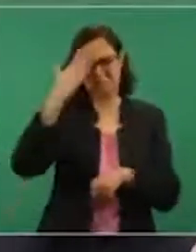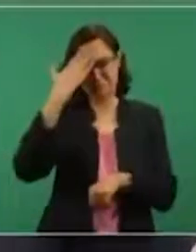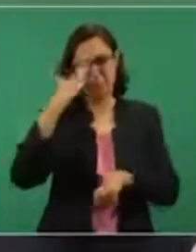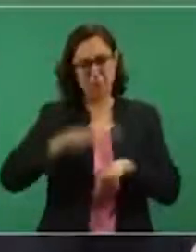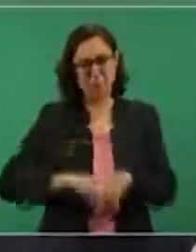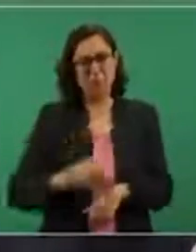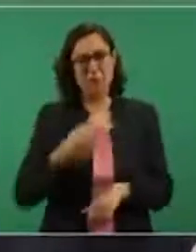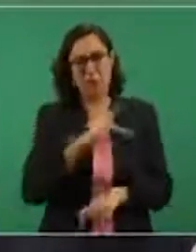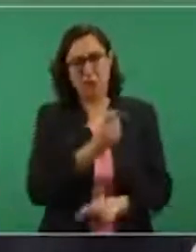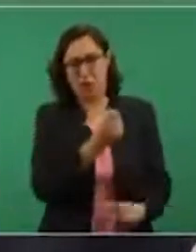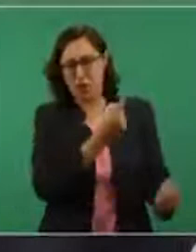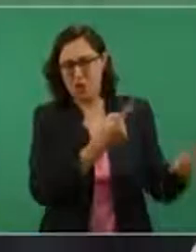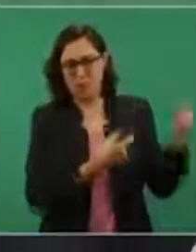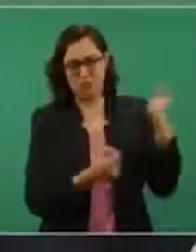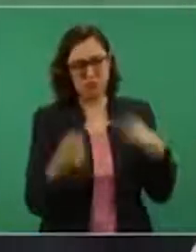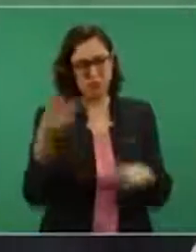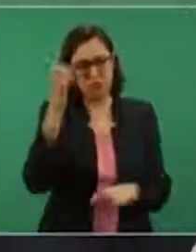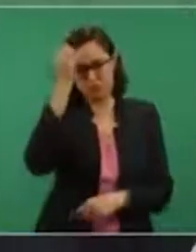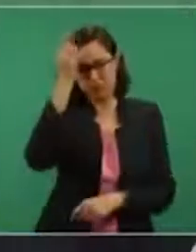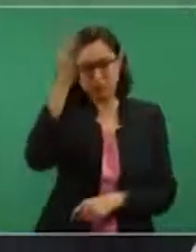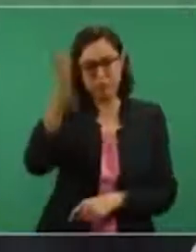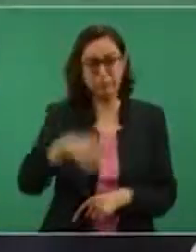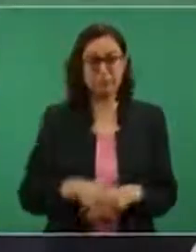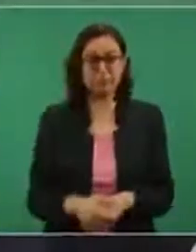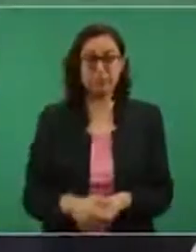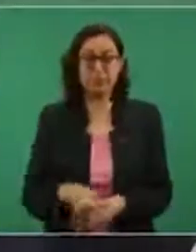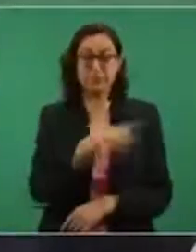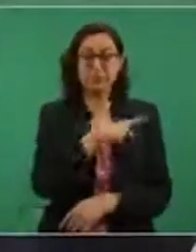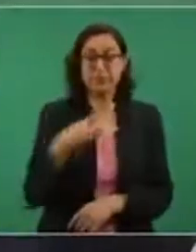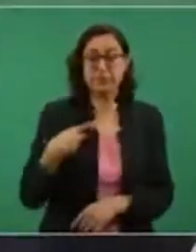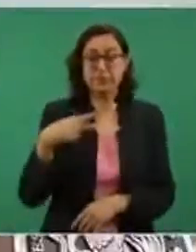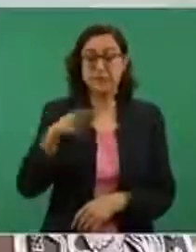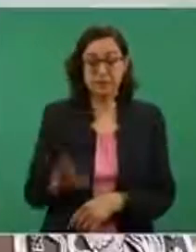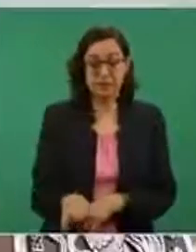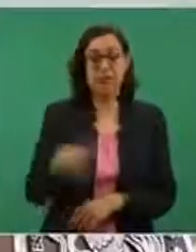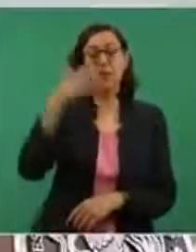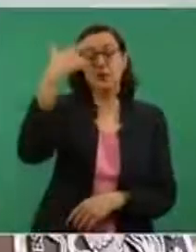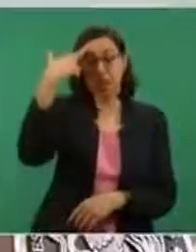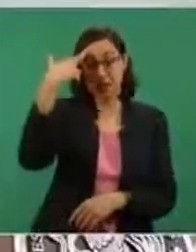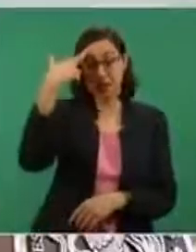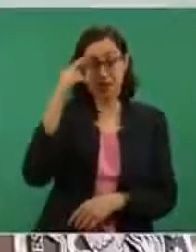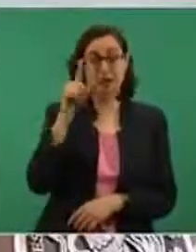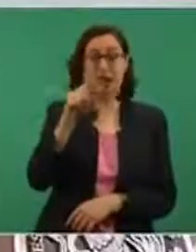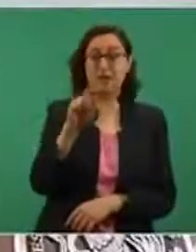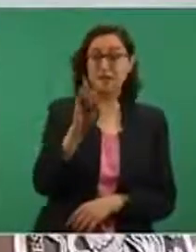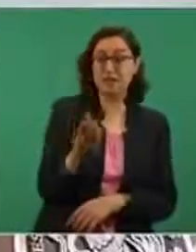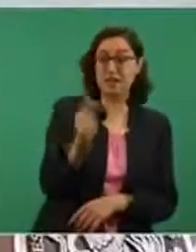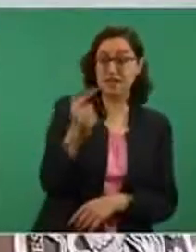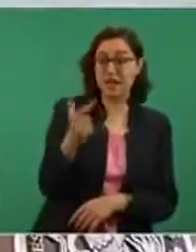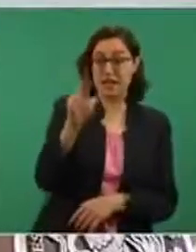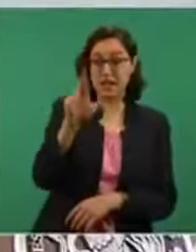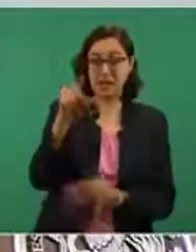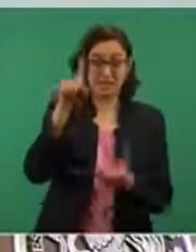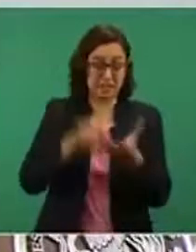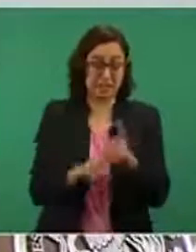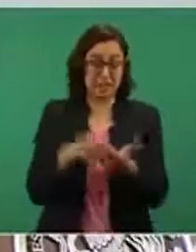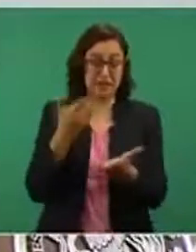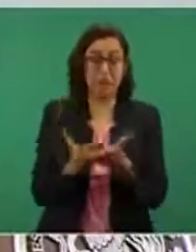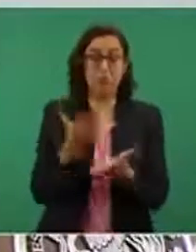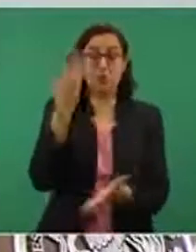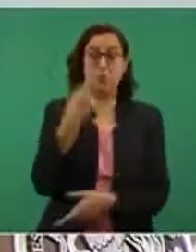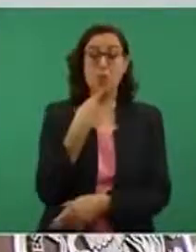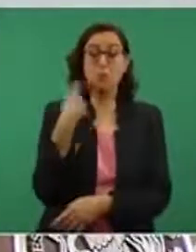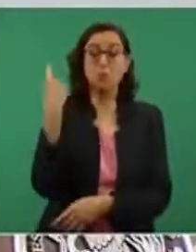Pero acuérdense de que hay una denuncia en la Fiscalía, porque